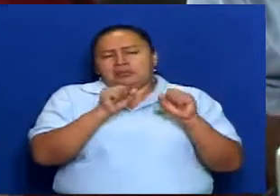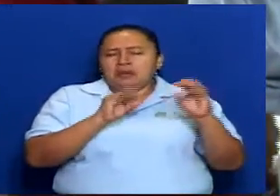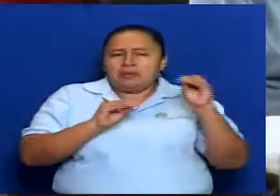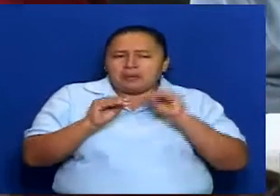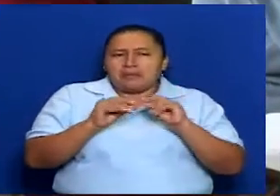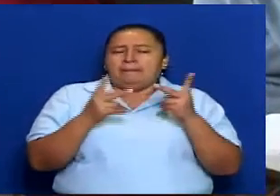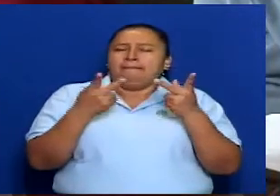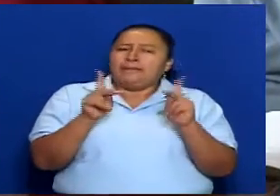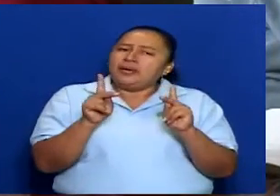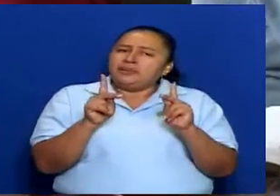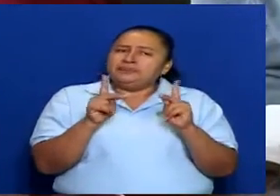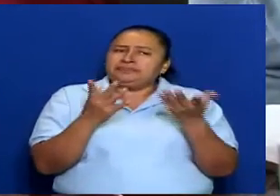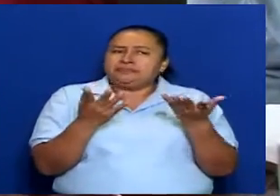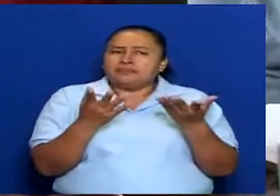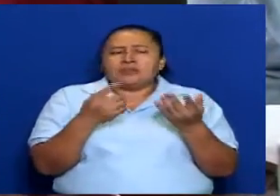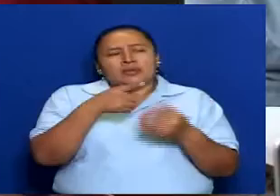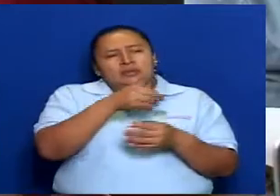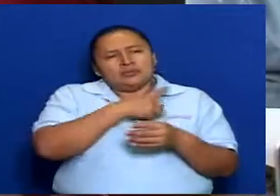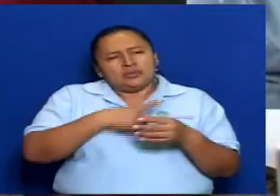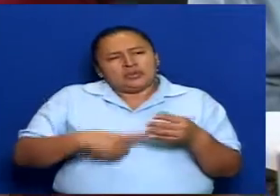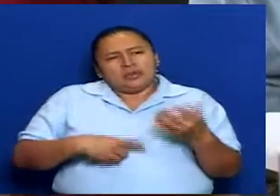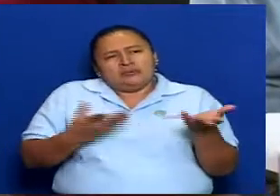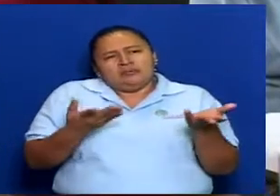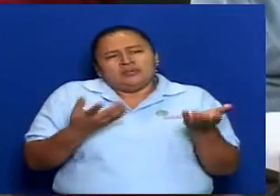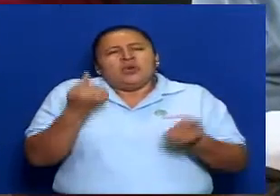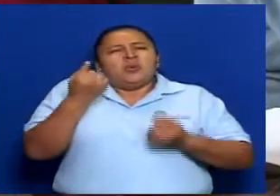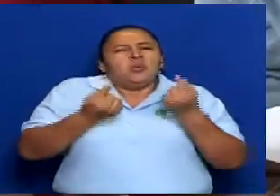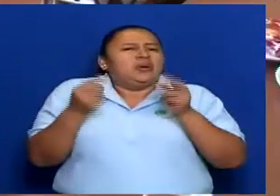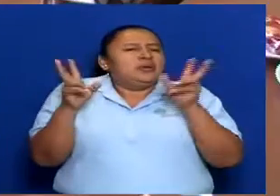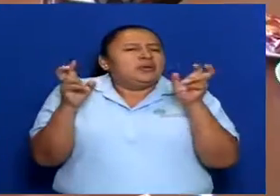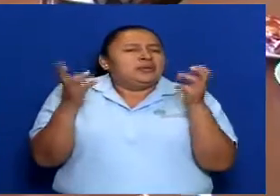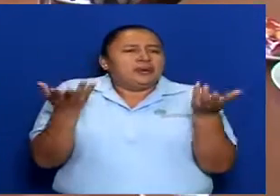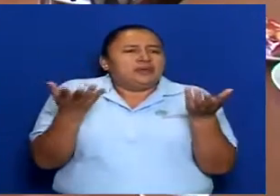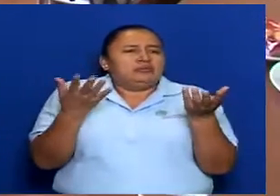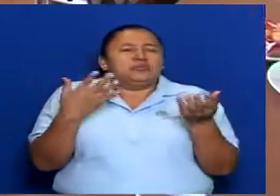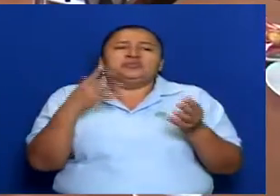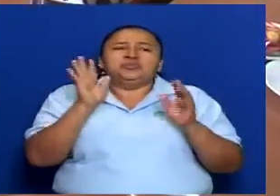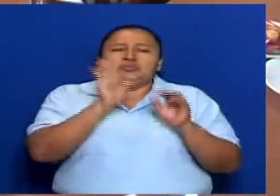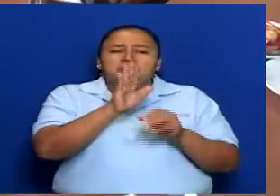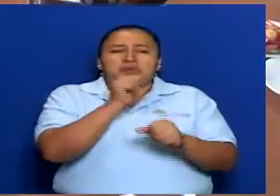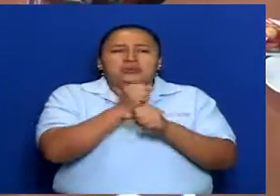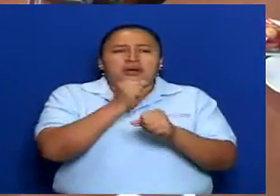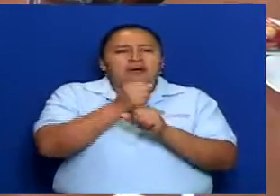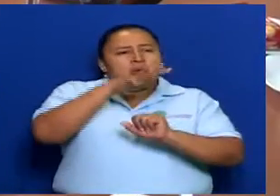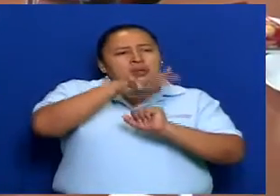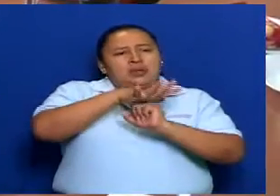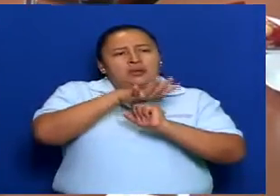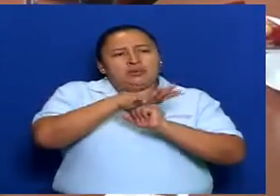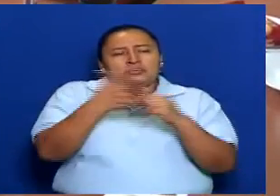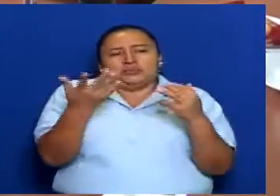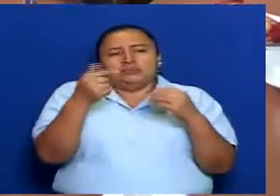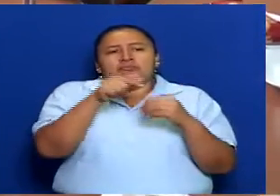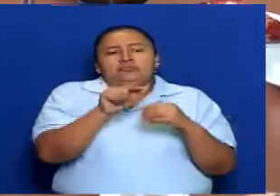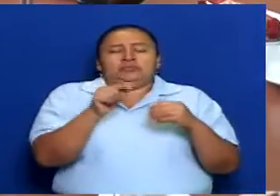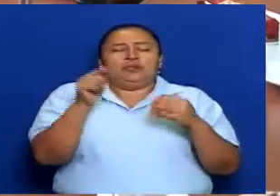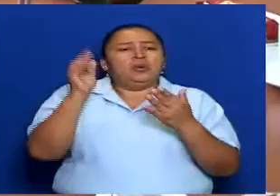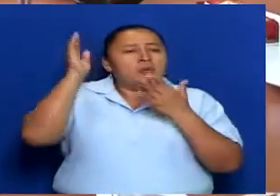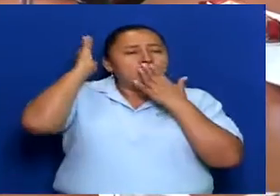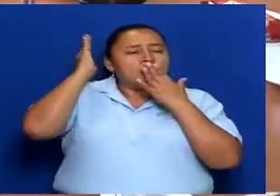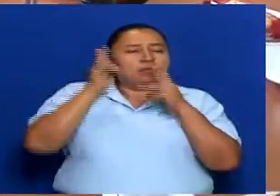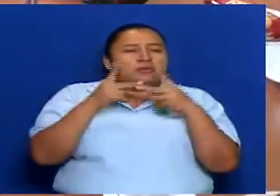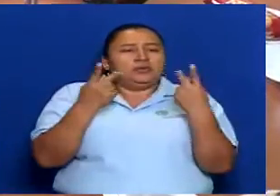Mientras tanto, diputada, ¿cuál es la materia de competencia de la Comisión de Asuntos de los Pueblos Originarios,